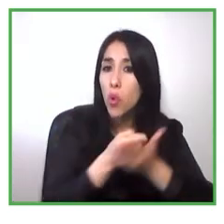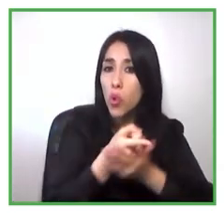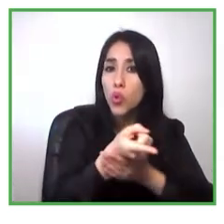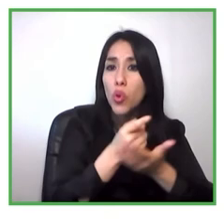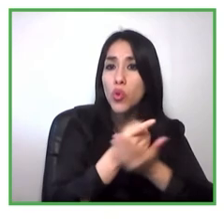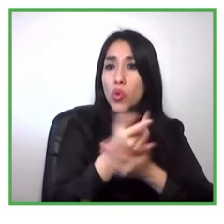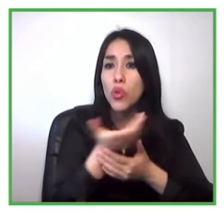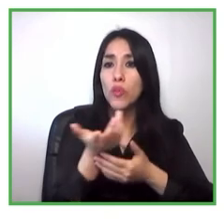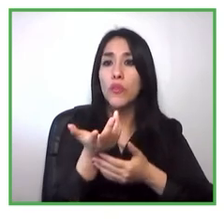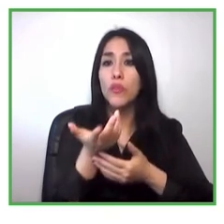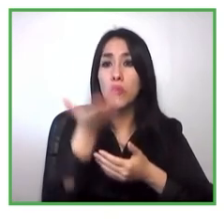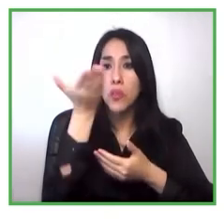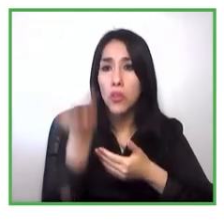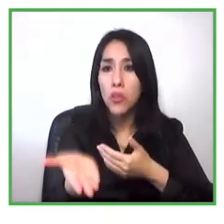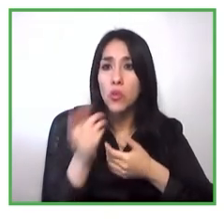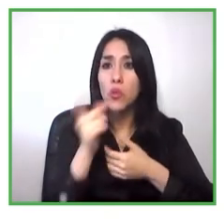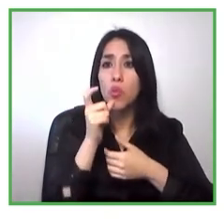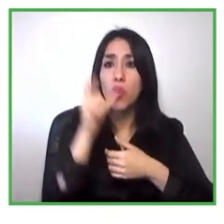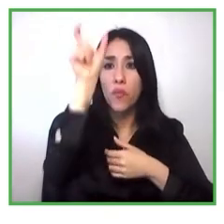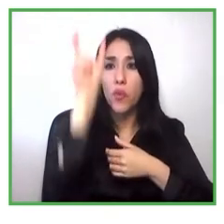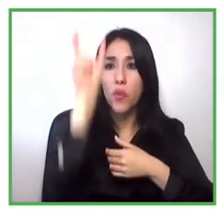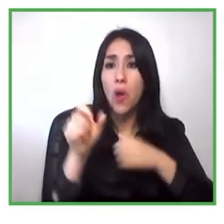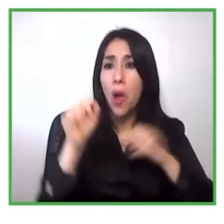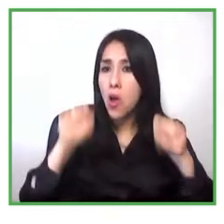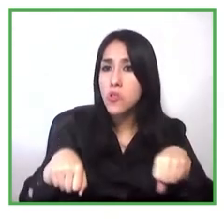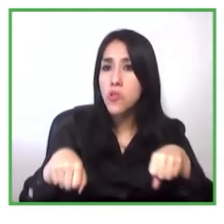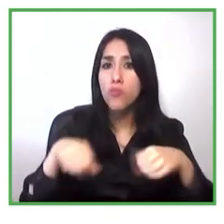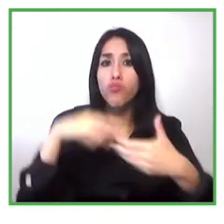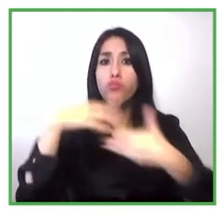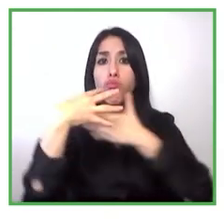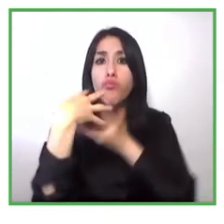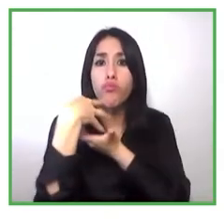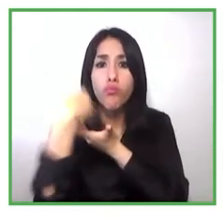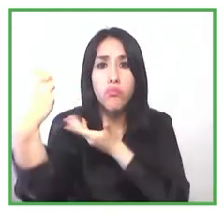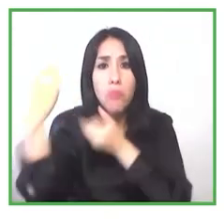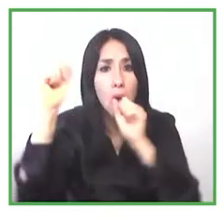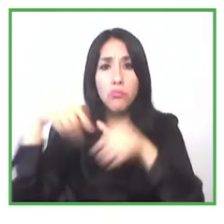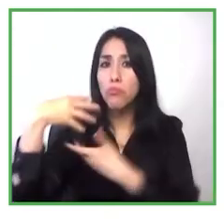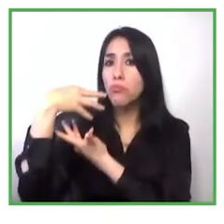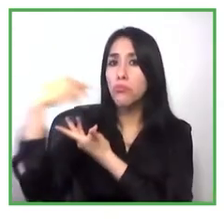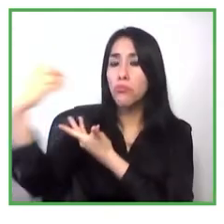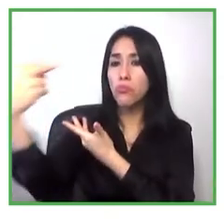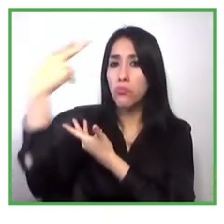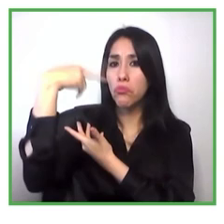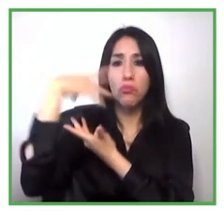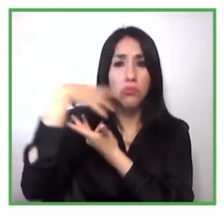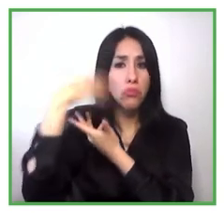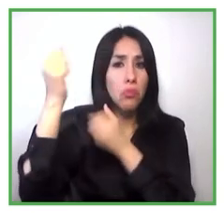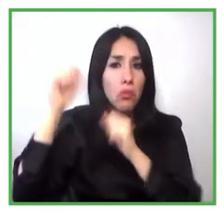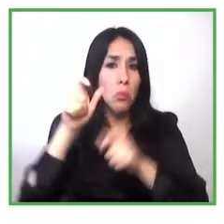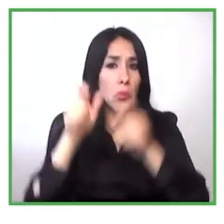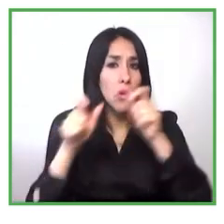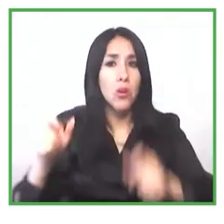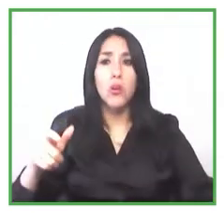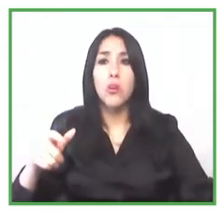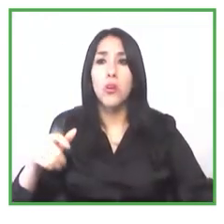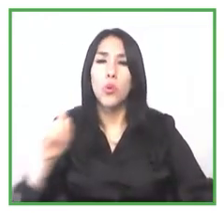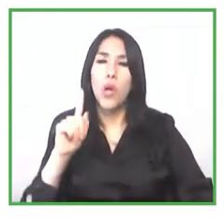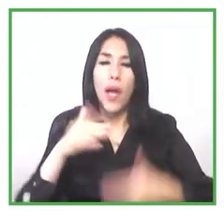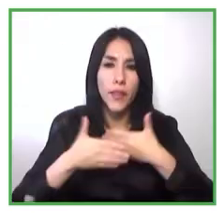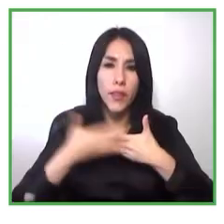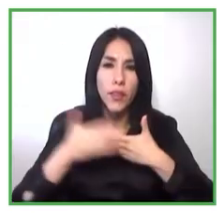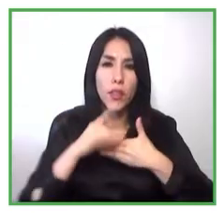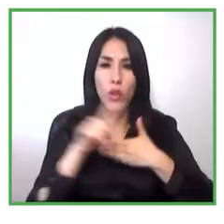ingresos suficiente y sostenible para aquellas personas que no quieren ser empleados de una compañía sino que quieren crear su propia empresa